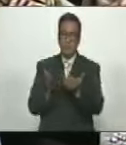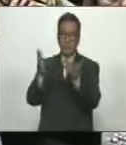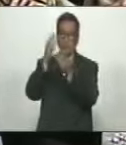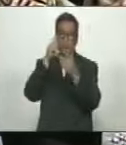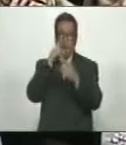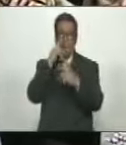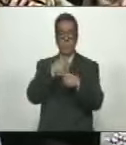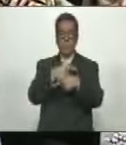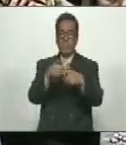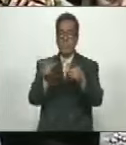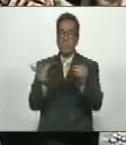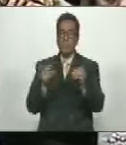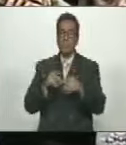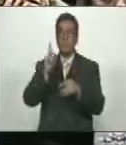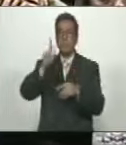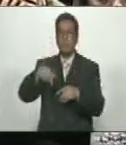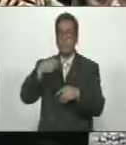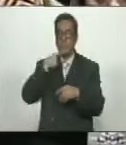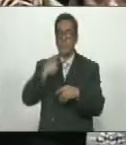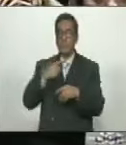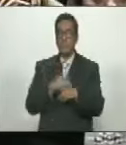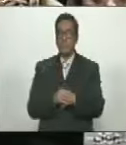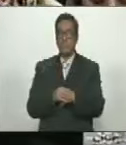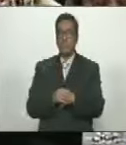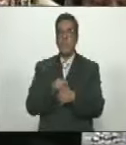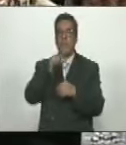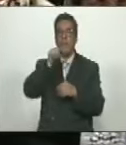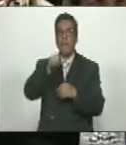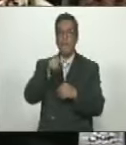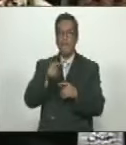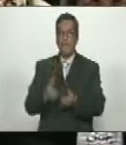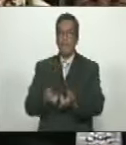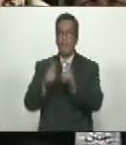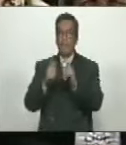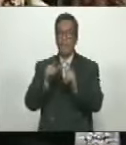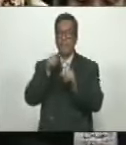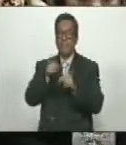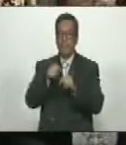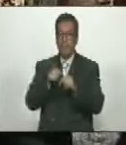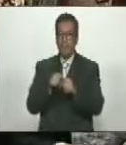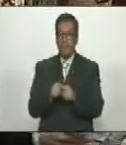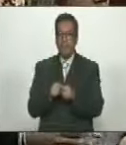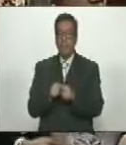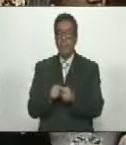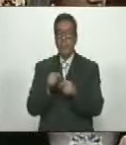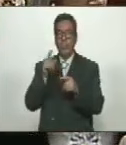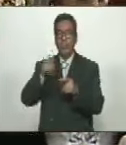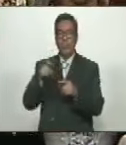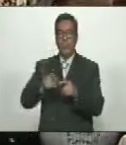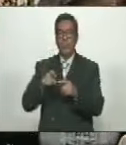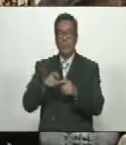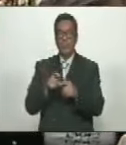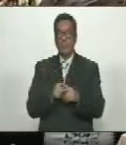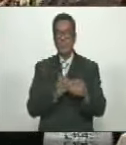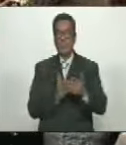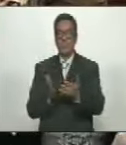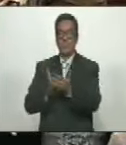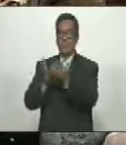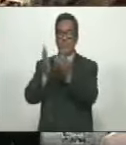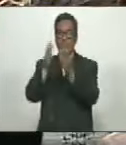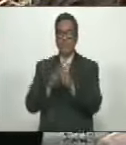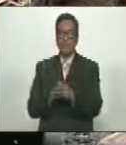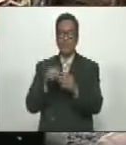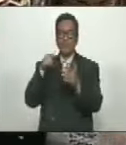públicos también dicho recurso va a permitir cubrir parte del requerimiento del servicio